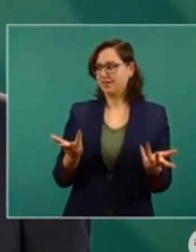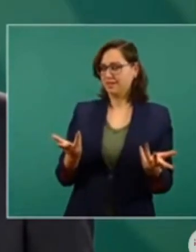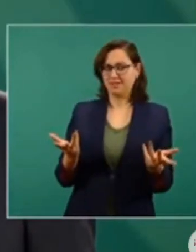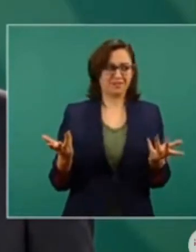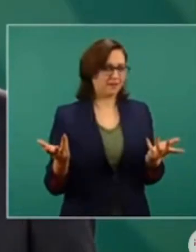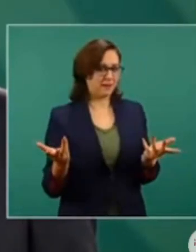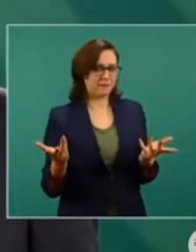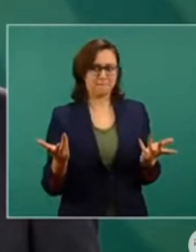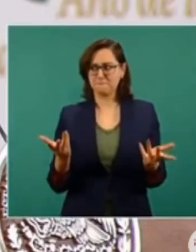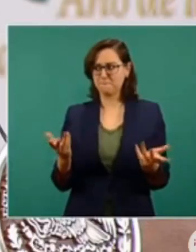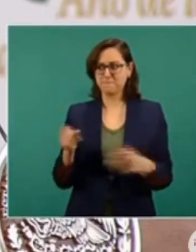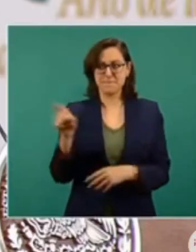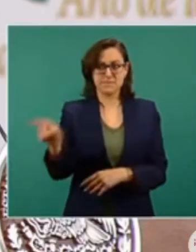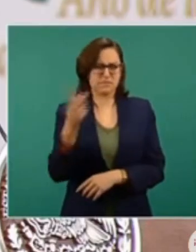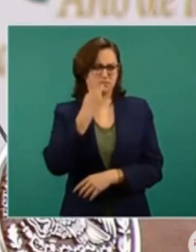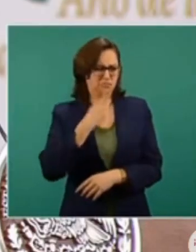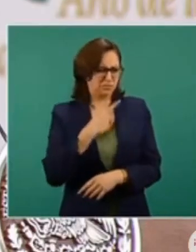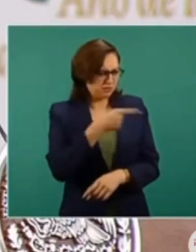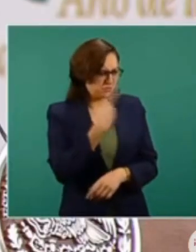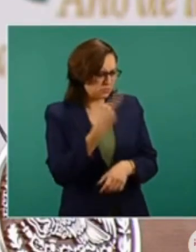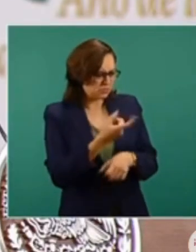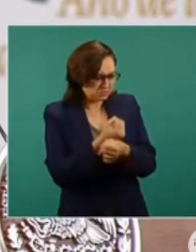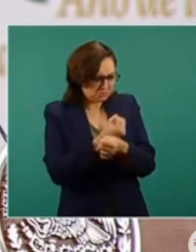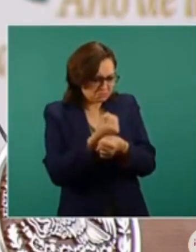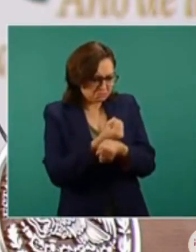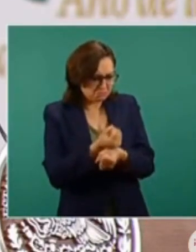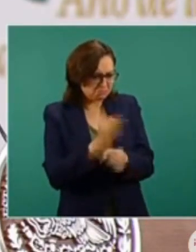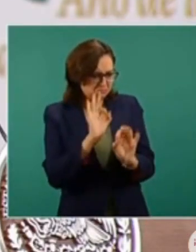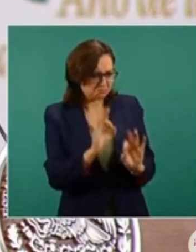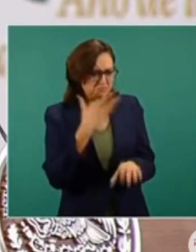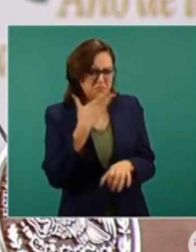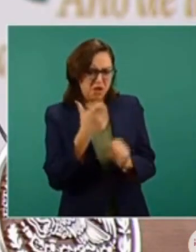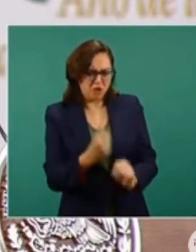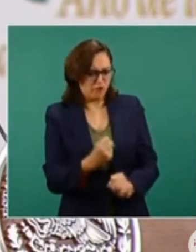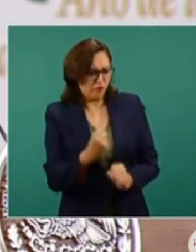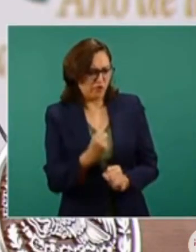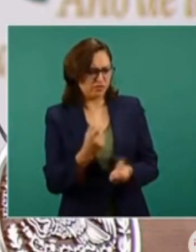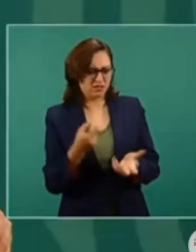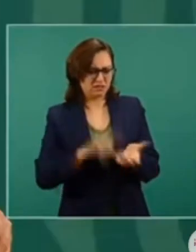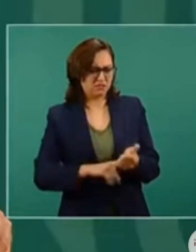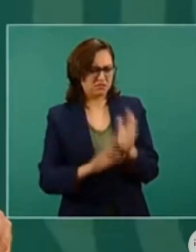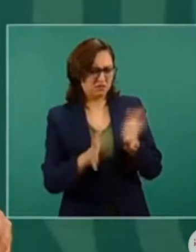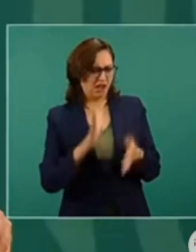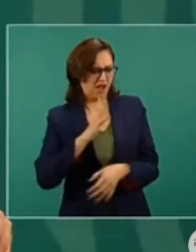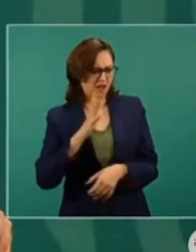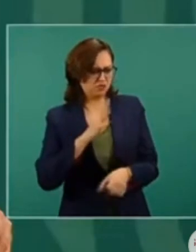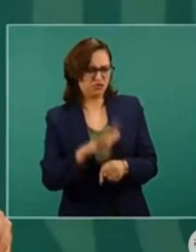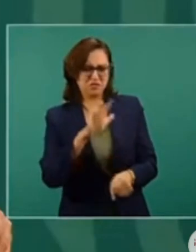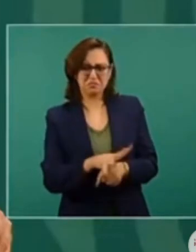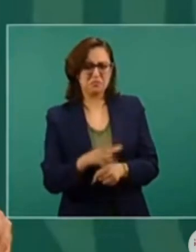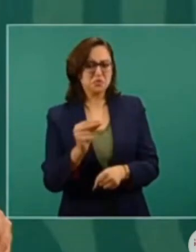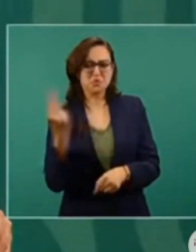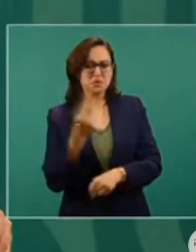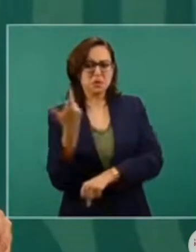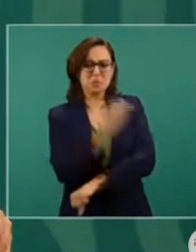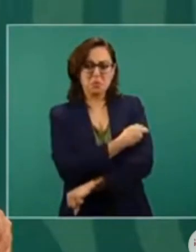porque tiene suficientes anticuerpos y no hace falta, se la puede